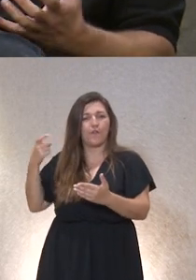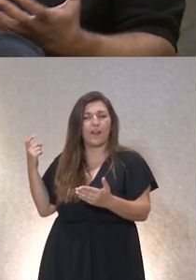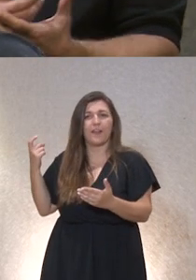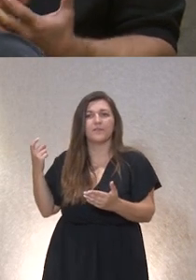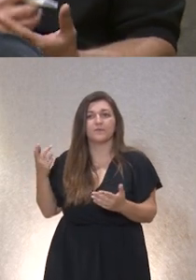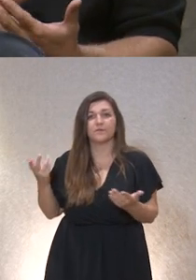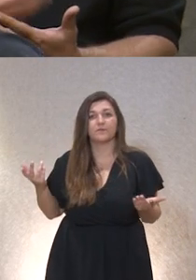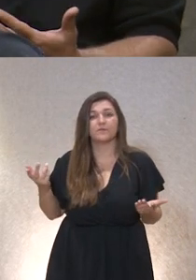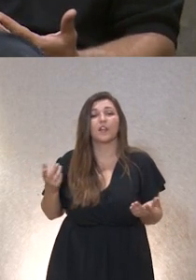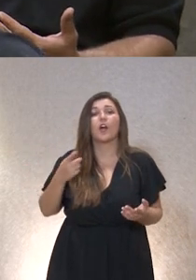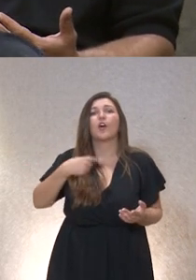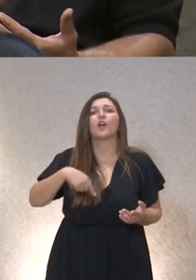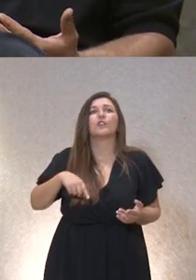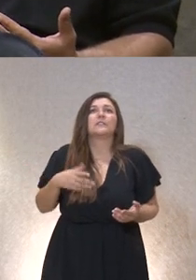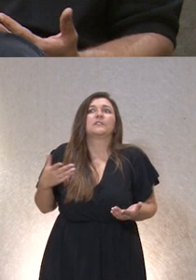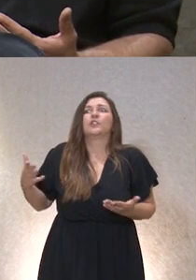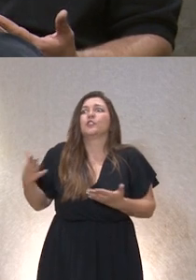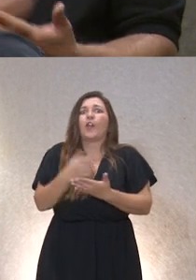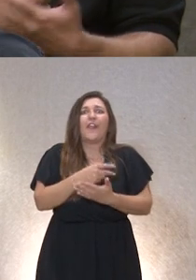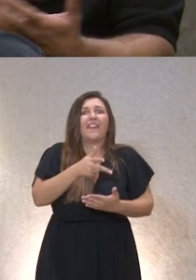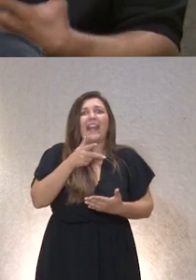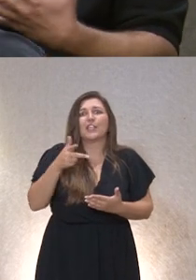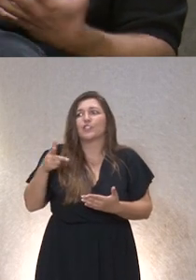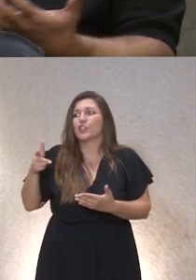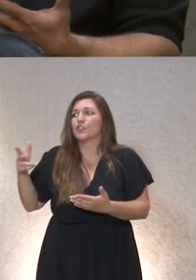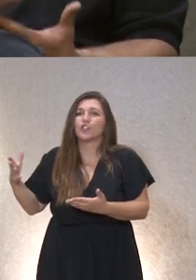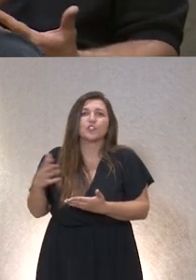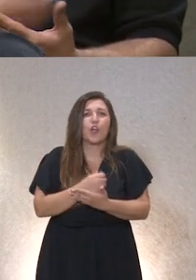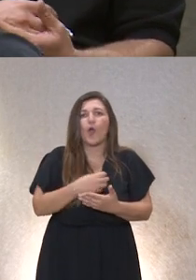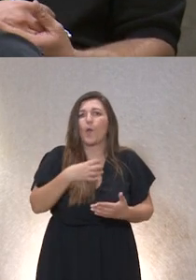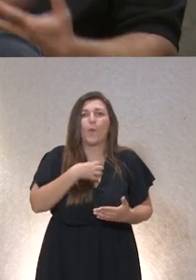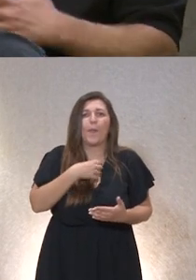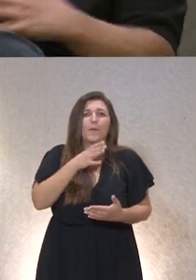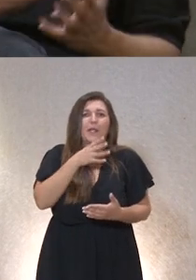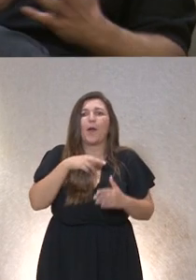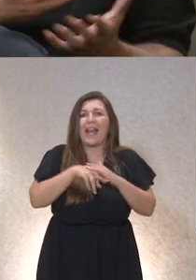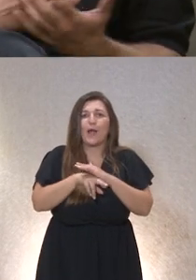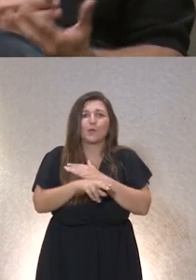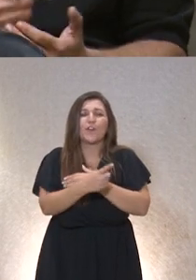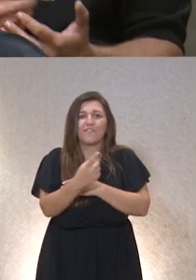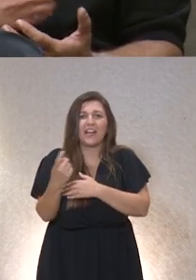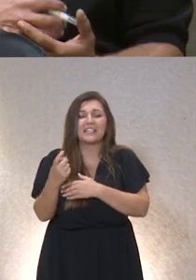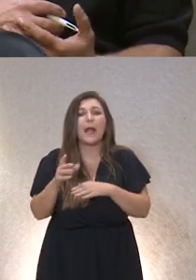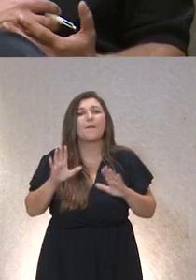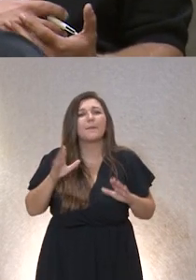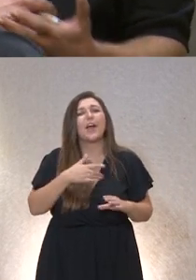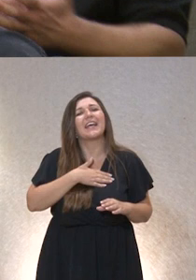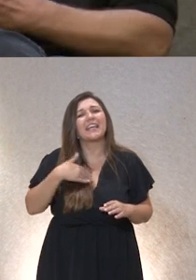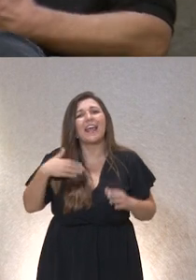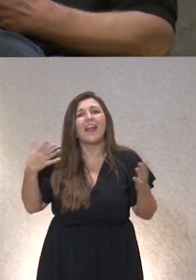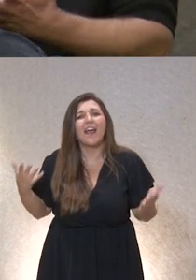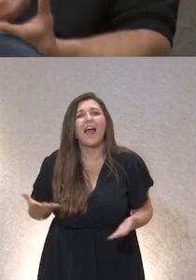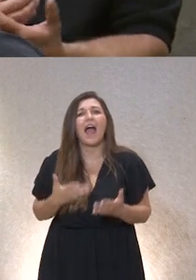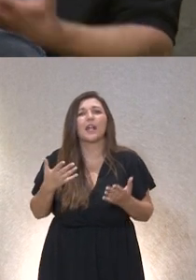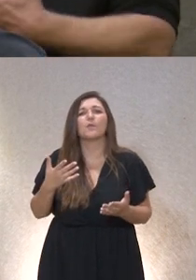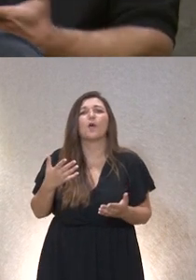no podemos hacer que todos tengan sus derechos todo el tiempo porque nos faltan algunos recursos pero por lo menos vamos a fomentar que no